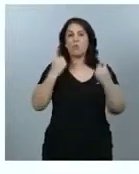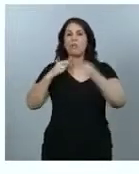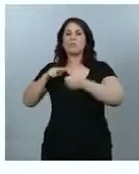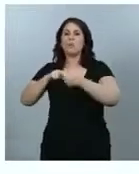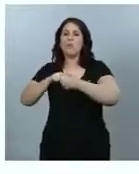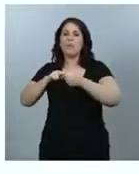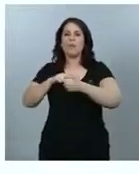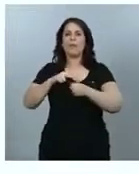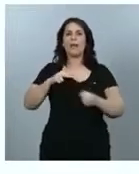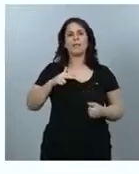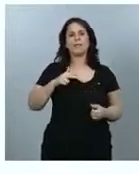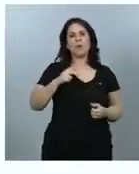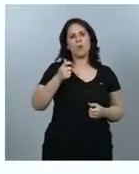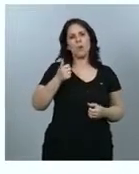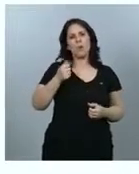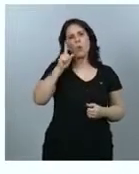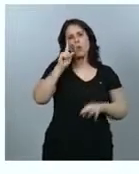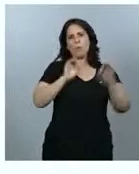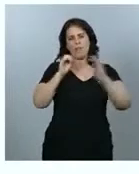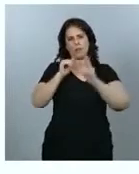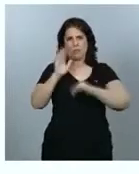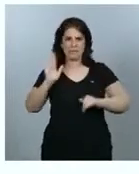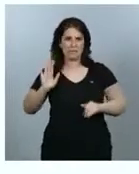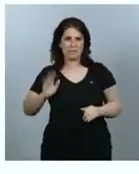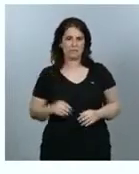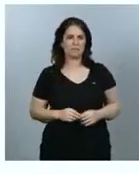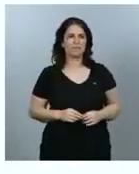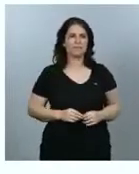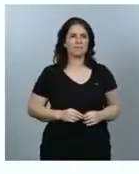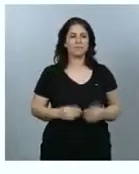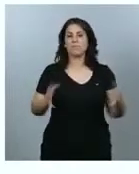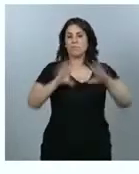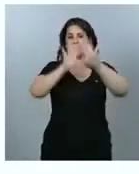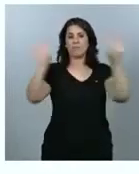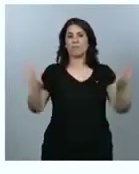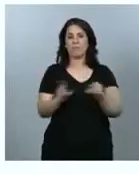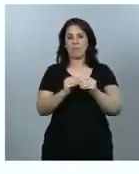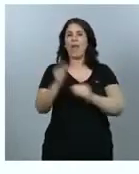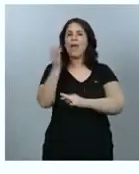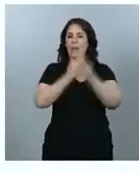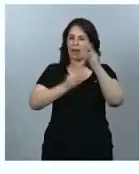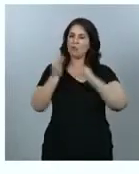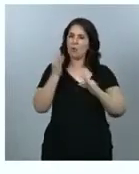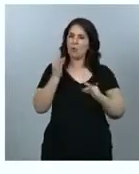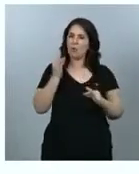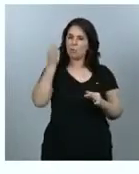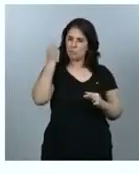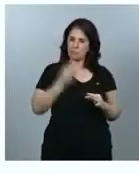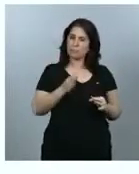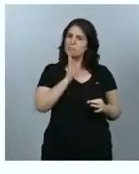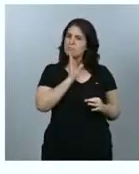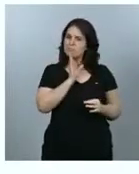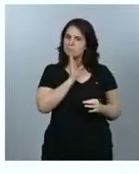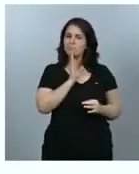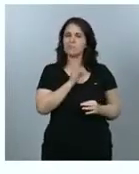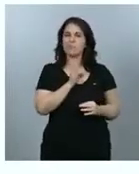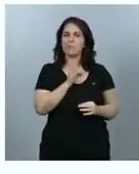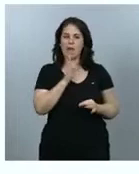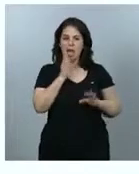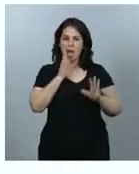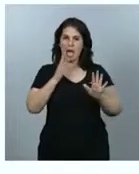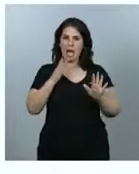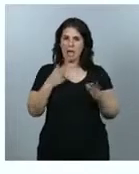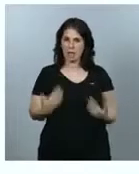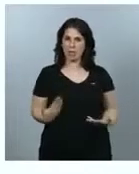allá del 1%, con lo cual, pues, este es un dato también que estamos ahora mismo en